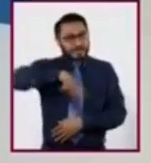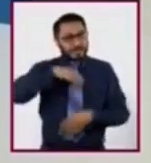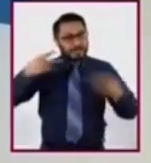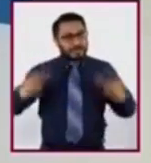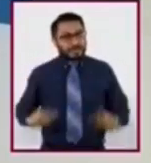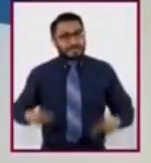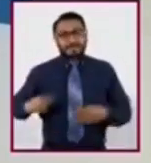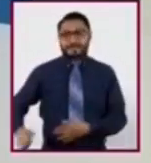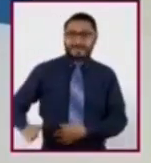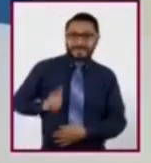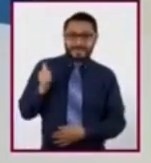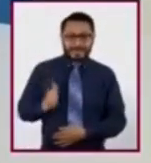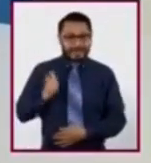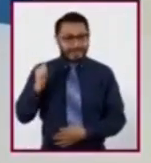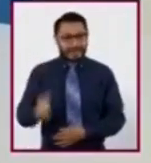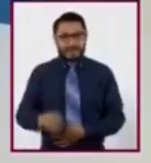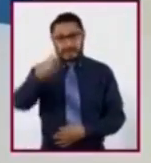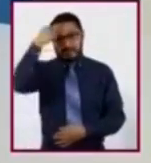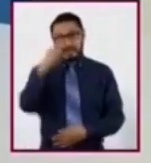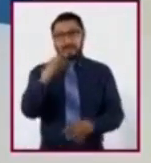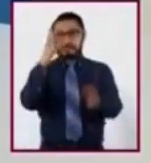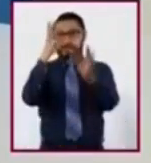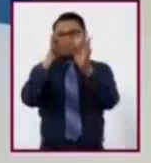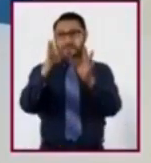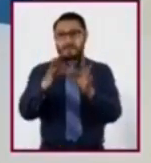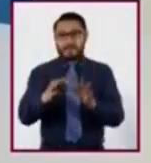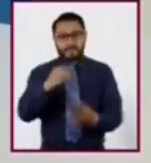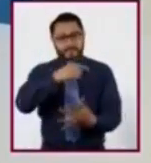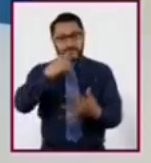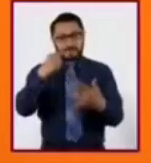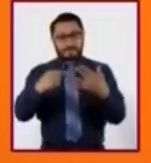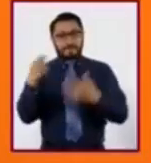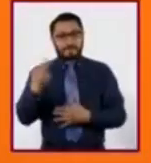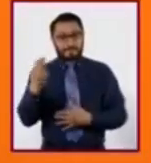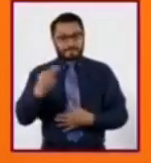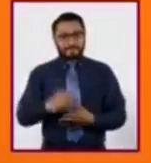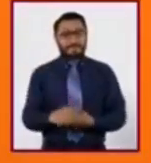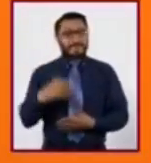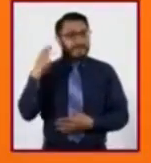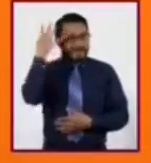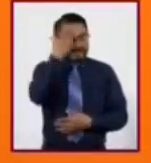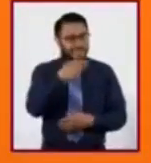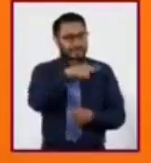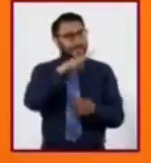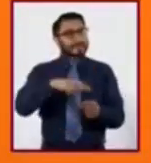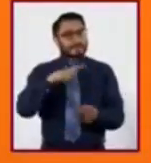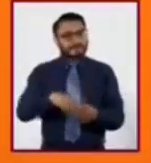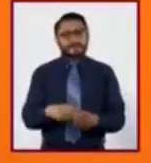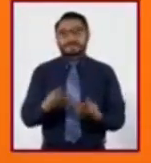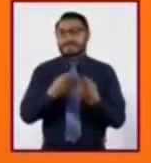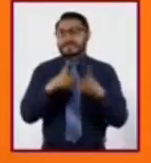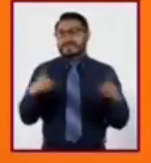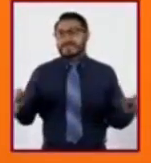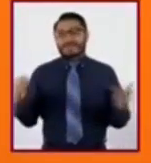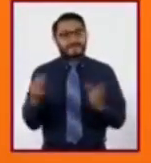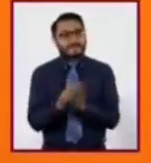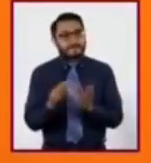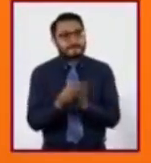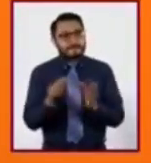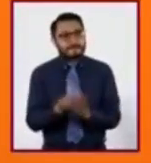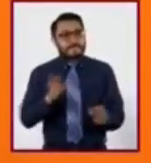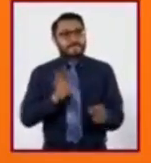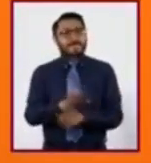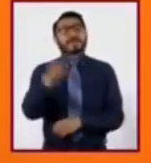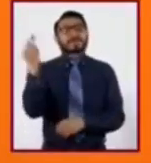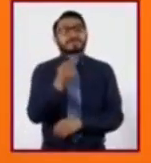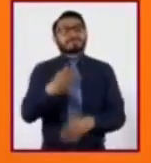nuestras necesidades y disfrutar la belleza de la naturaleza. Para el desarrollo de nuestra sesión, lo único que